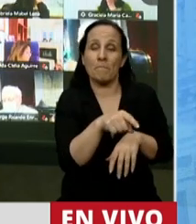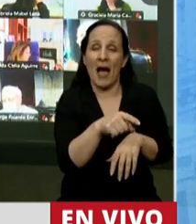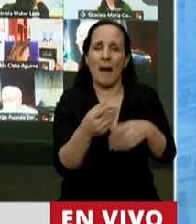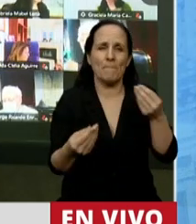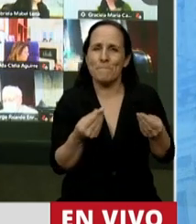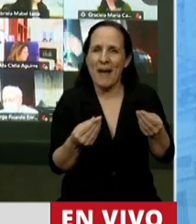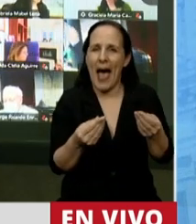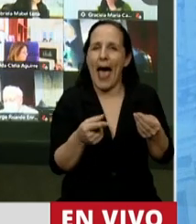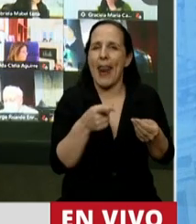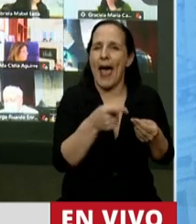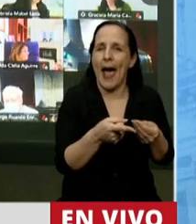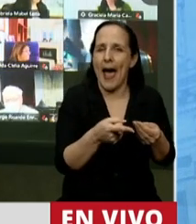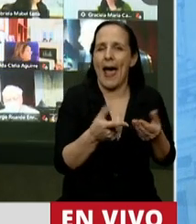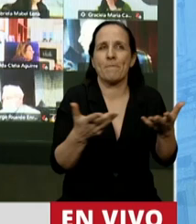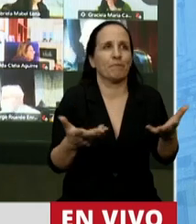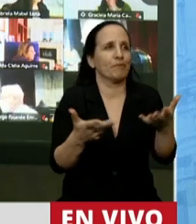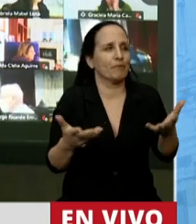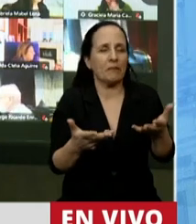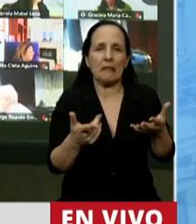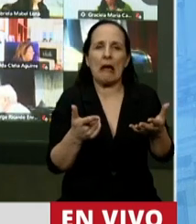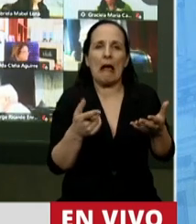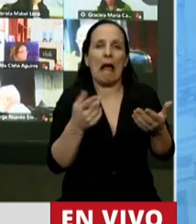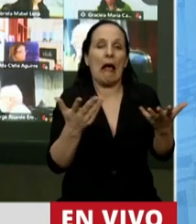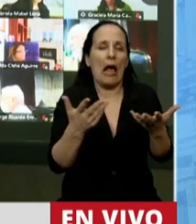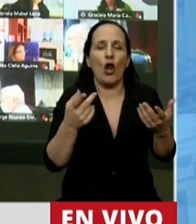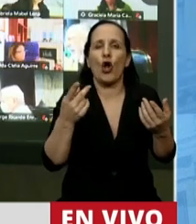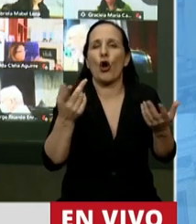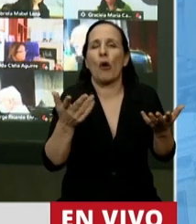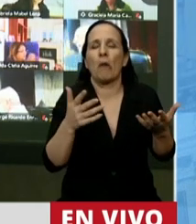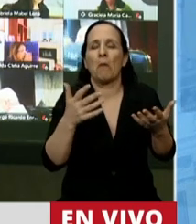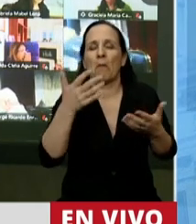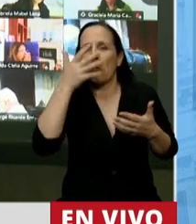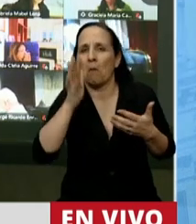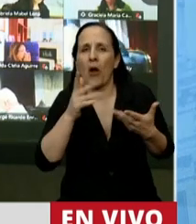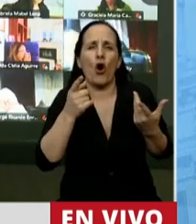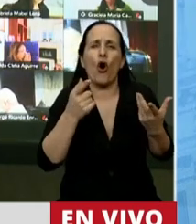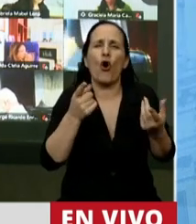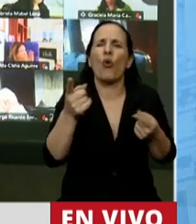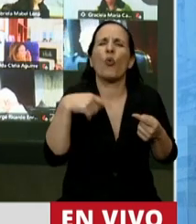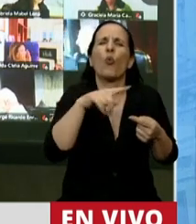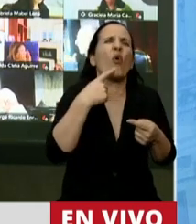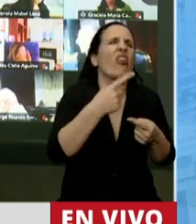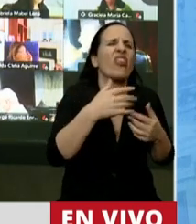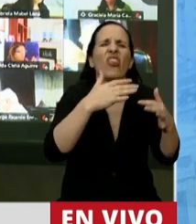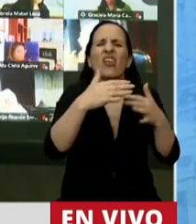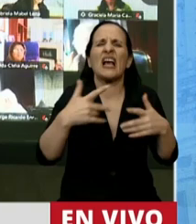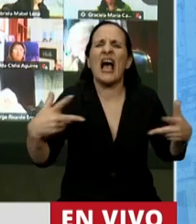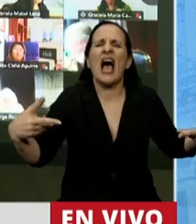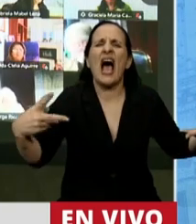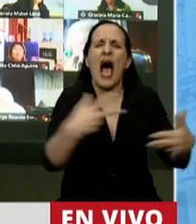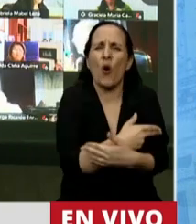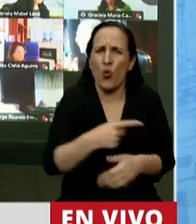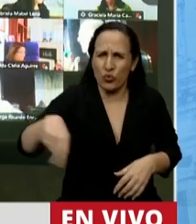establecer un corte, ni para distraer, ni para, como ustedes dicen, el ajuste. Quédense